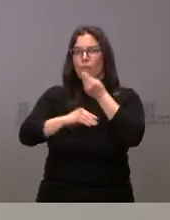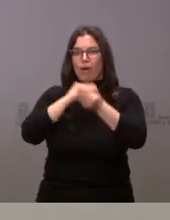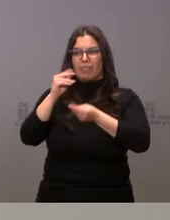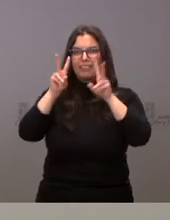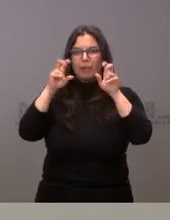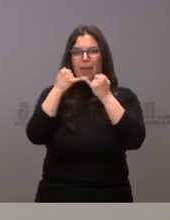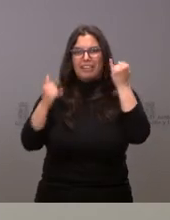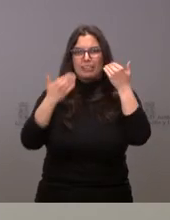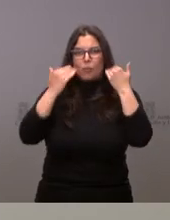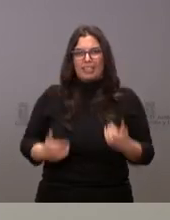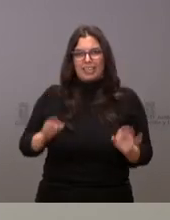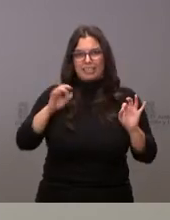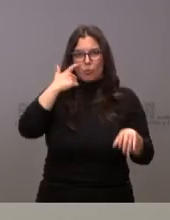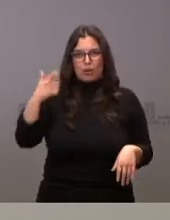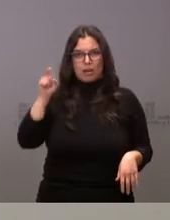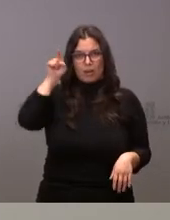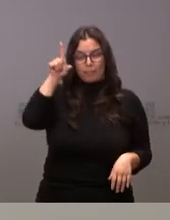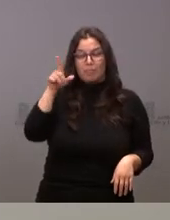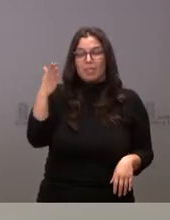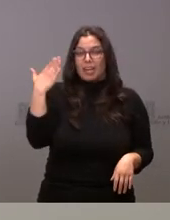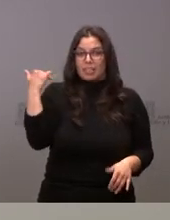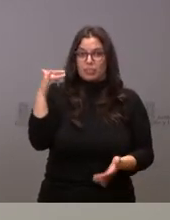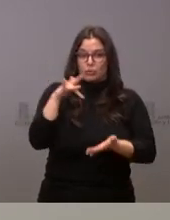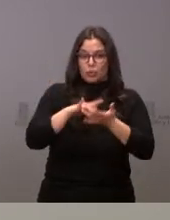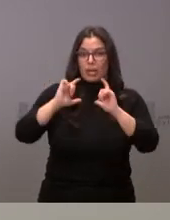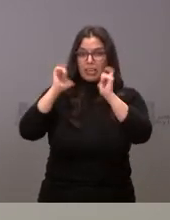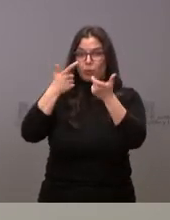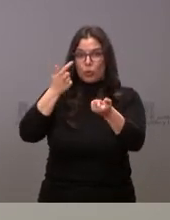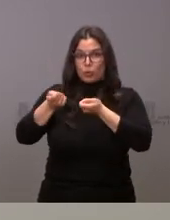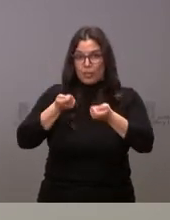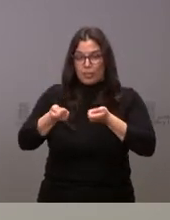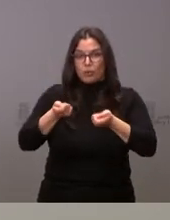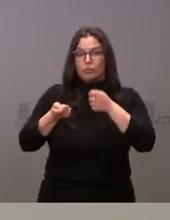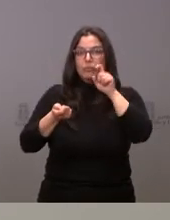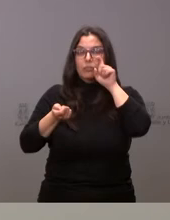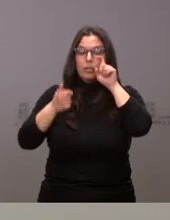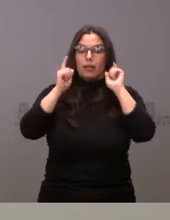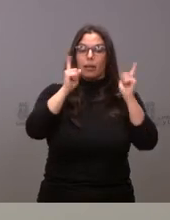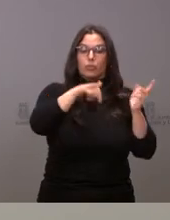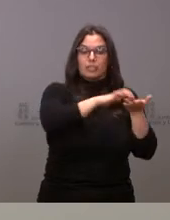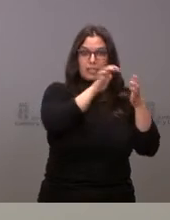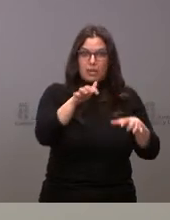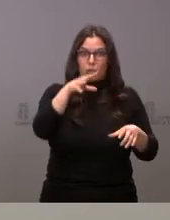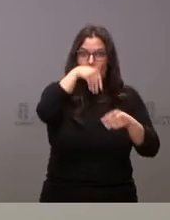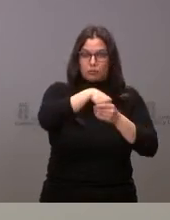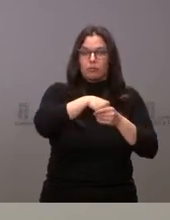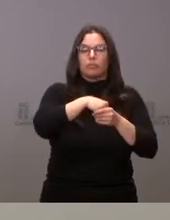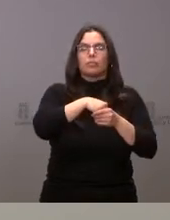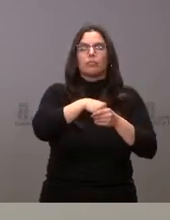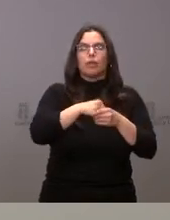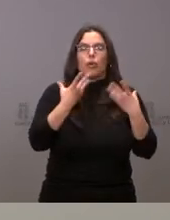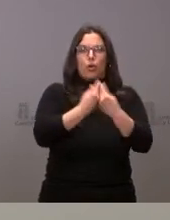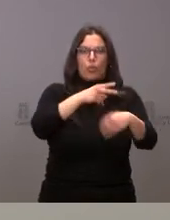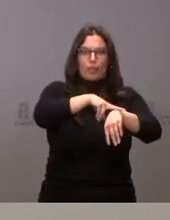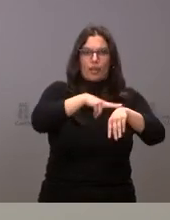de Ucrania Ayer tuvo lugar esta reunión de coordinación, en el caso de Castilla y León con la delegación